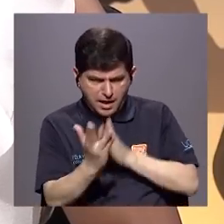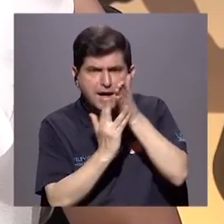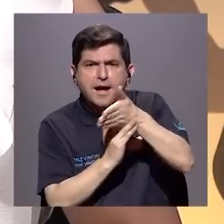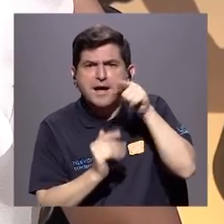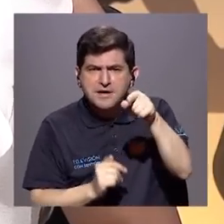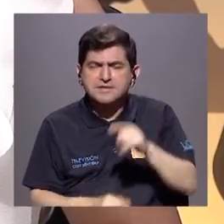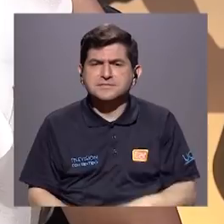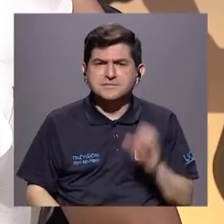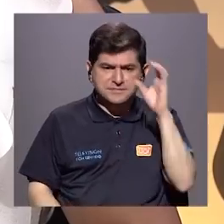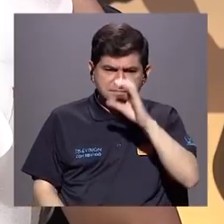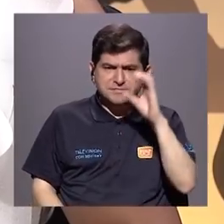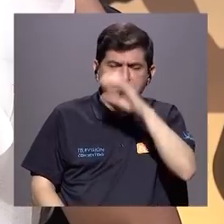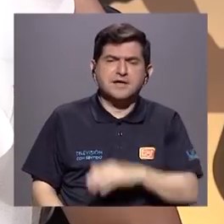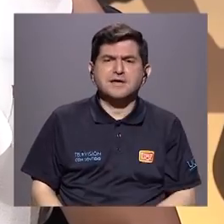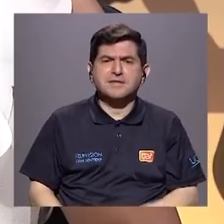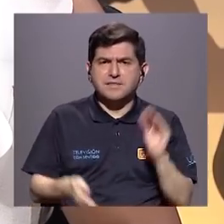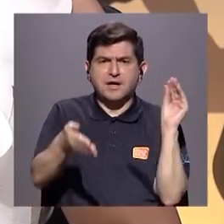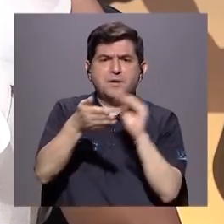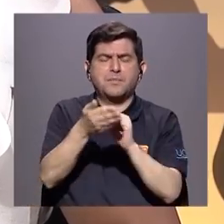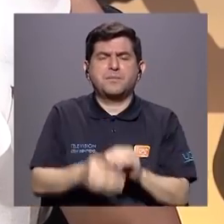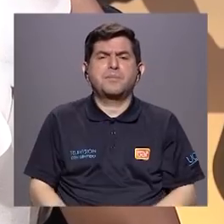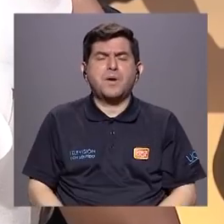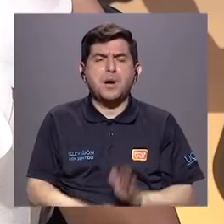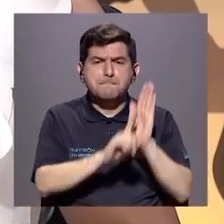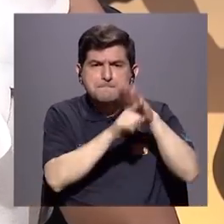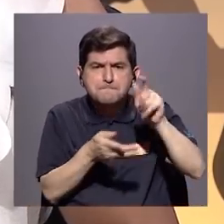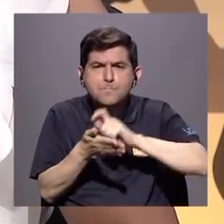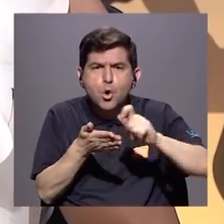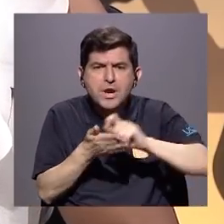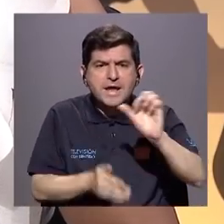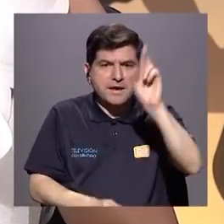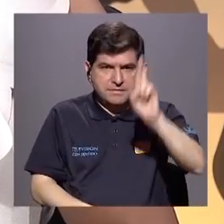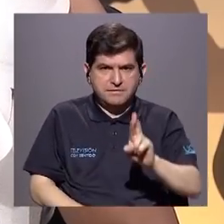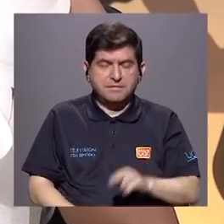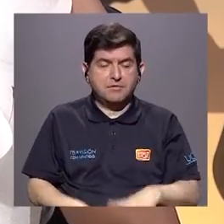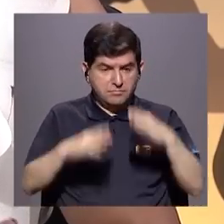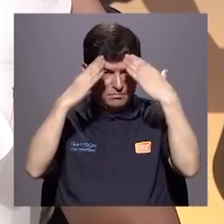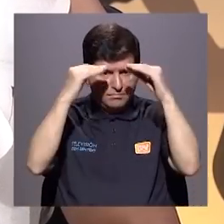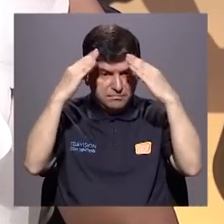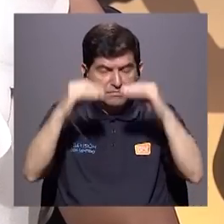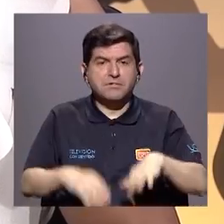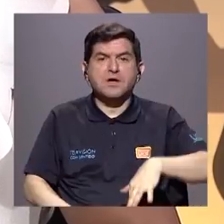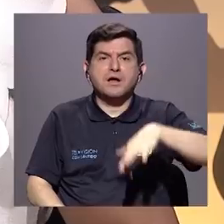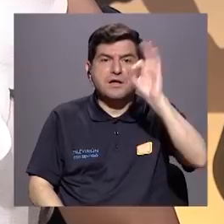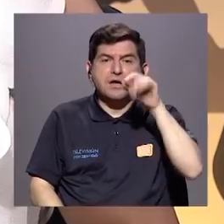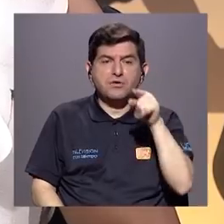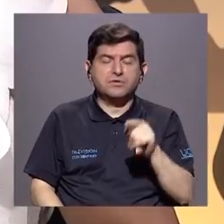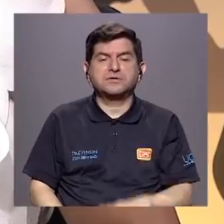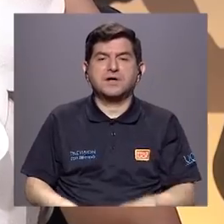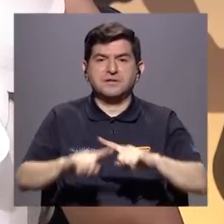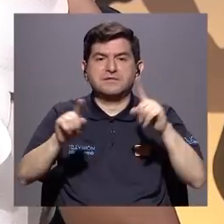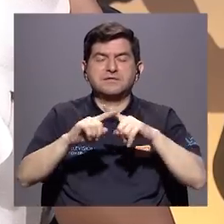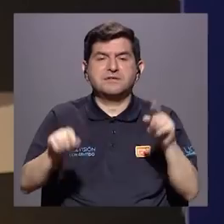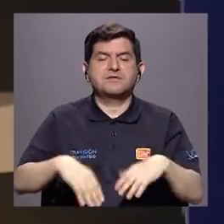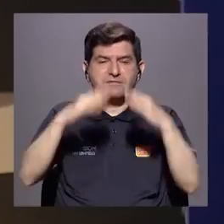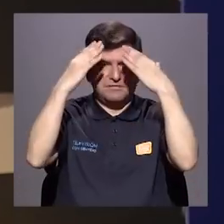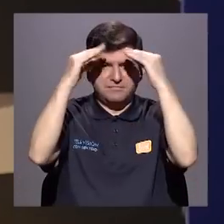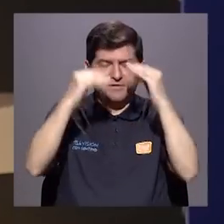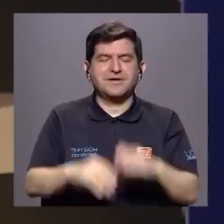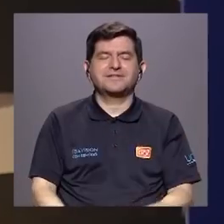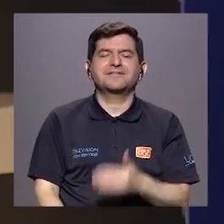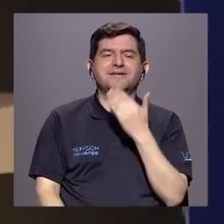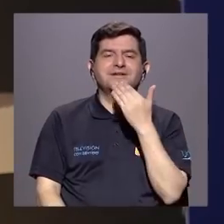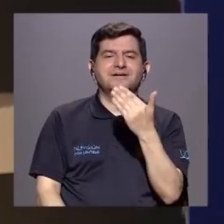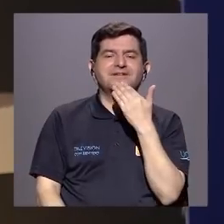métase a ese buscador y ponga ahí bullying Costa Rica, ahí hay información y se van a encontrar estas páginas. Ingrid,